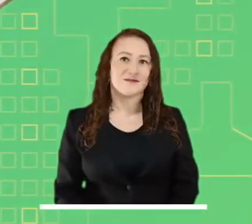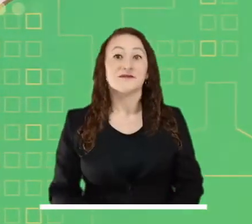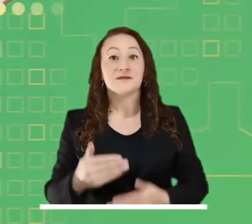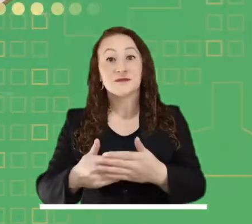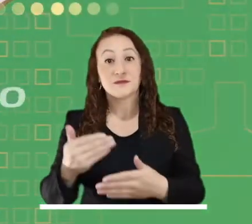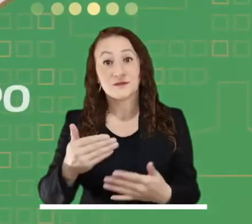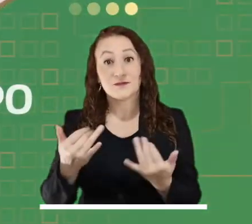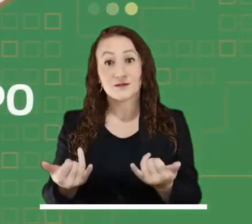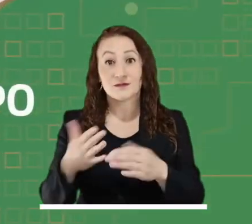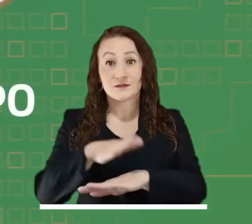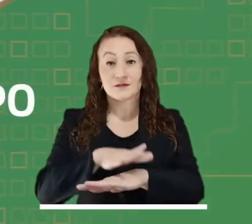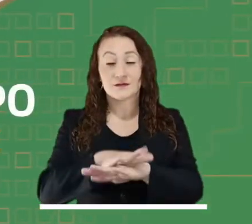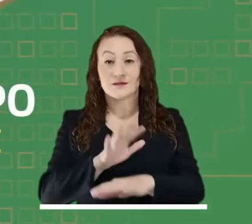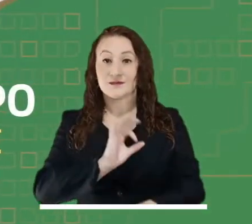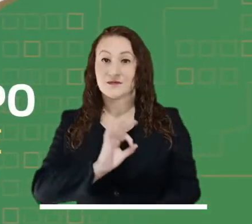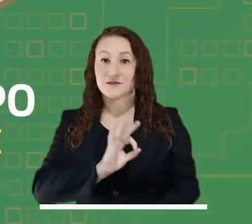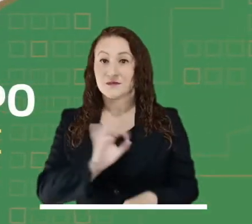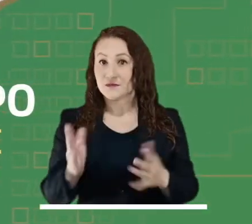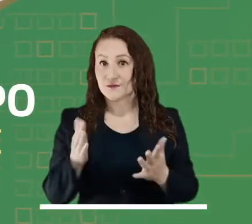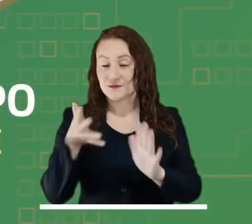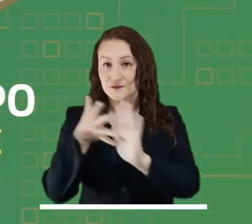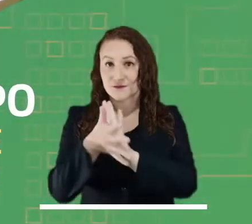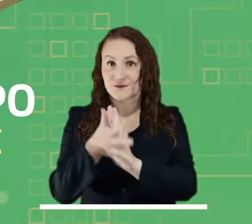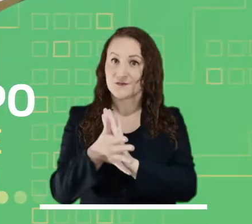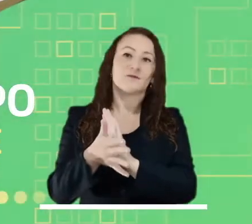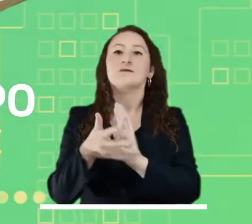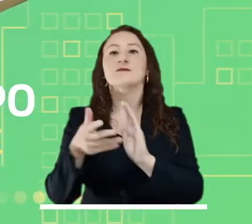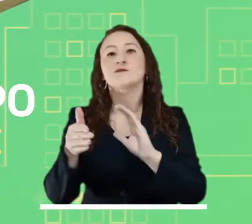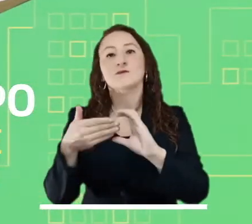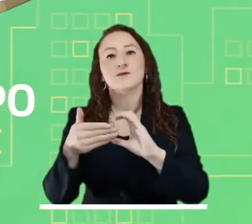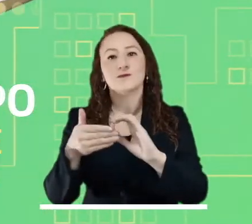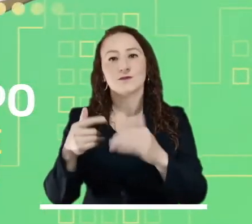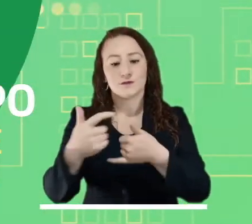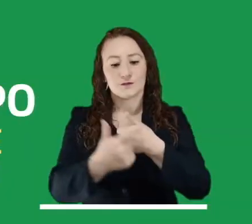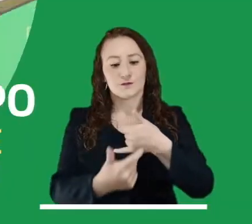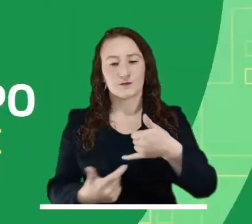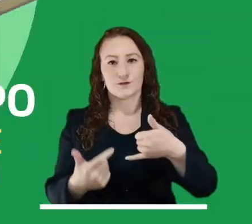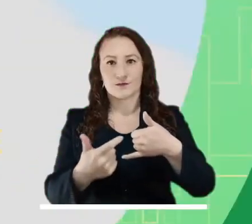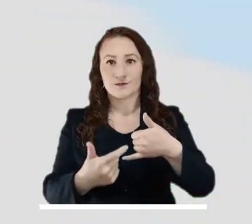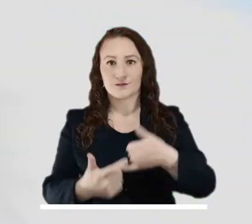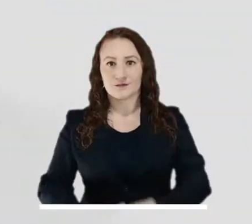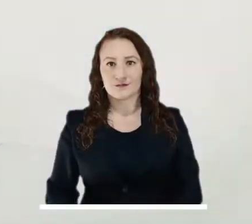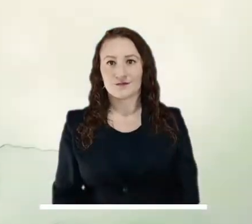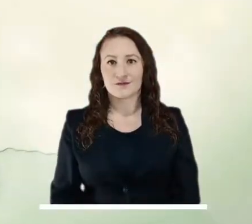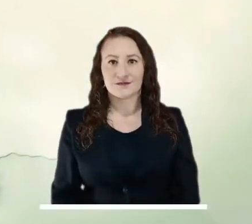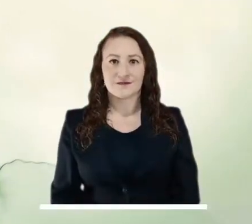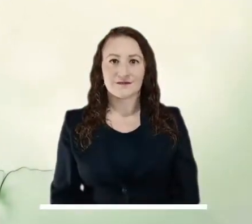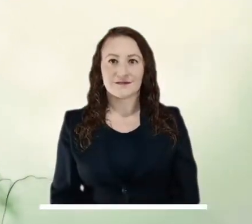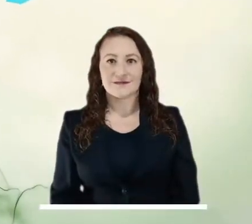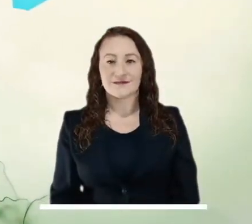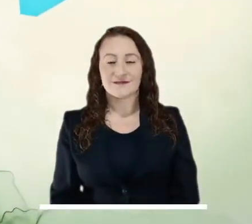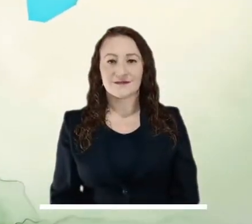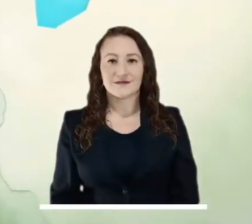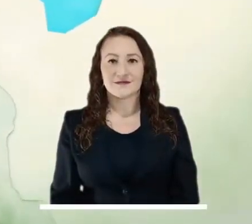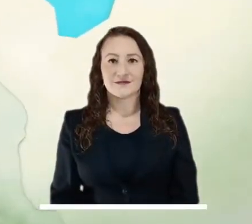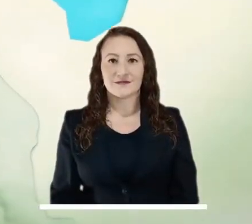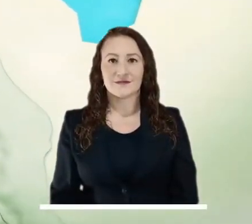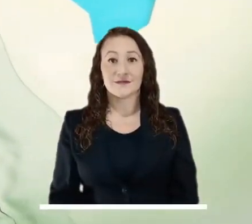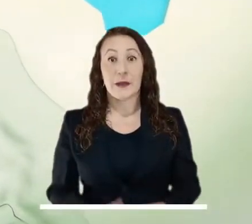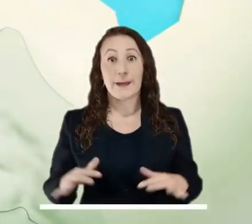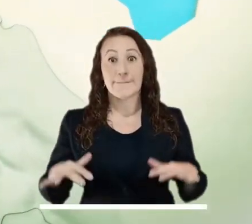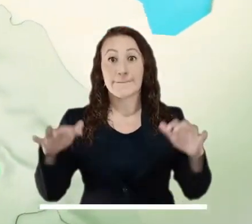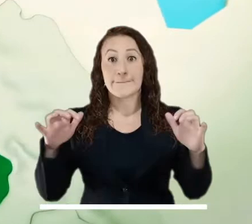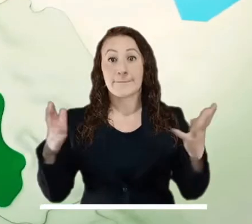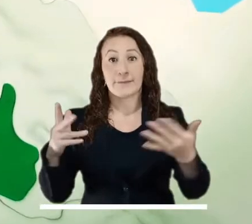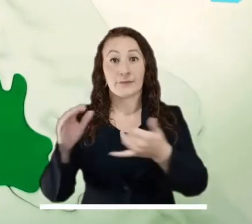Empezamos la tarde de este sábado con la actualización más reciente del pronóstico del tiempo en las diferentes regiones del país. Sigue